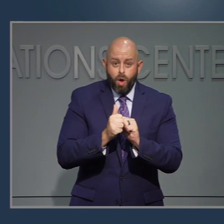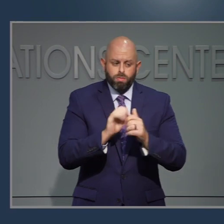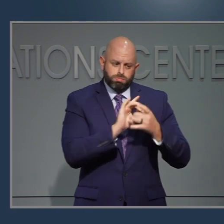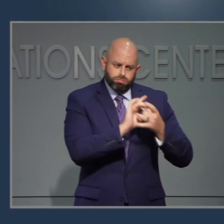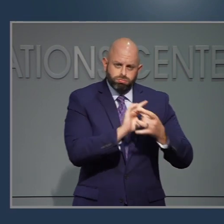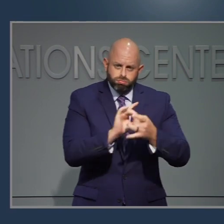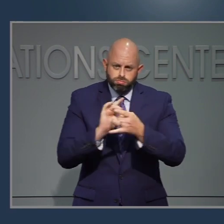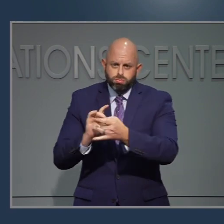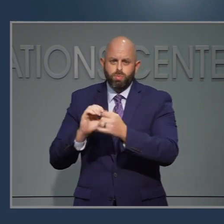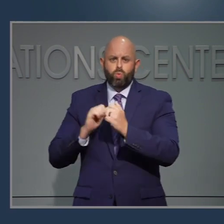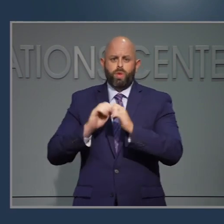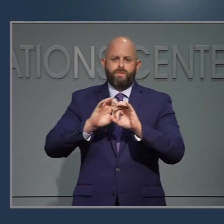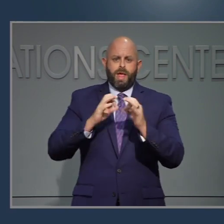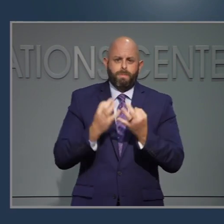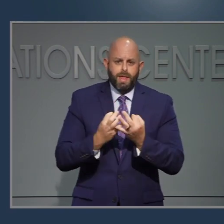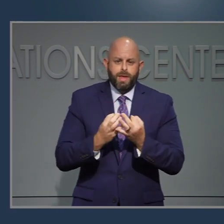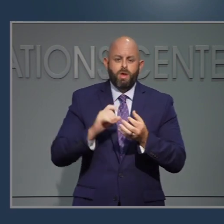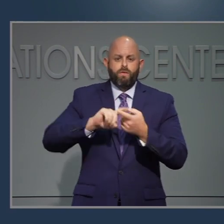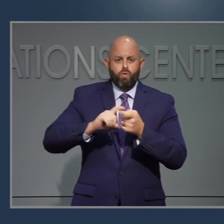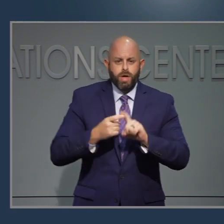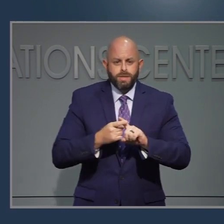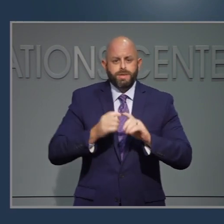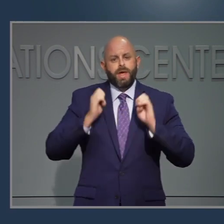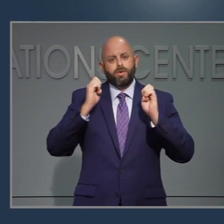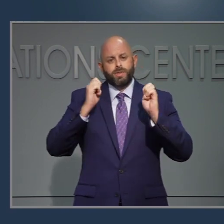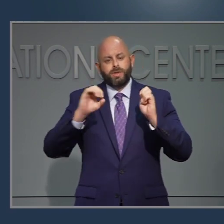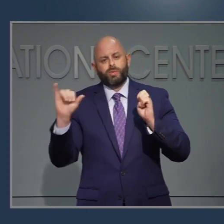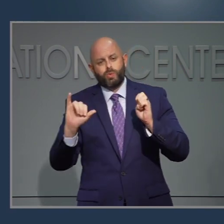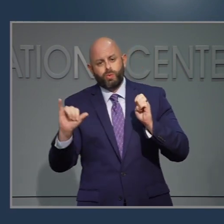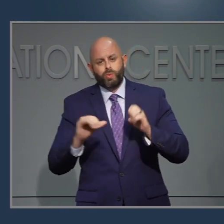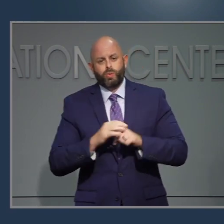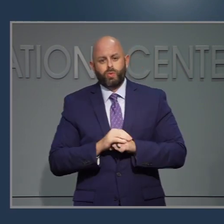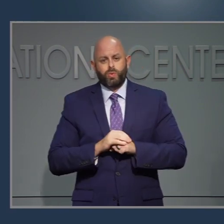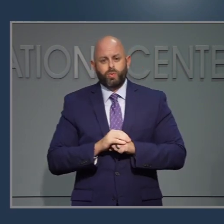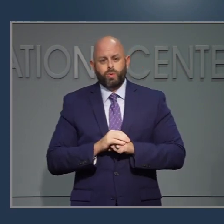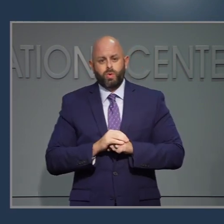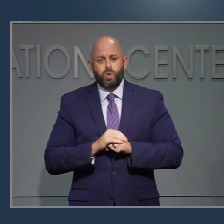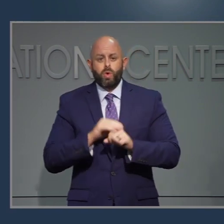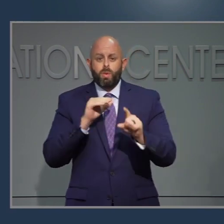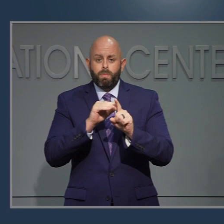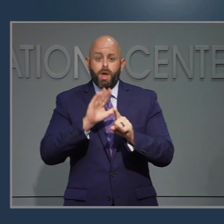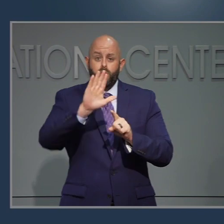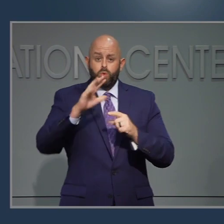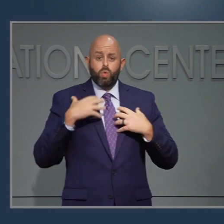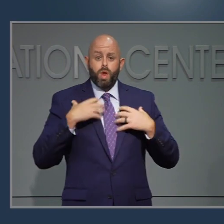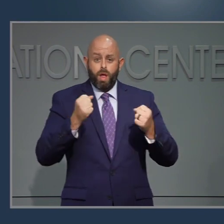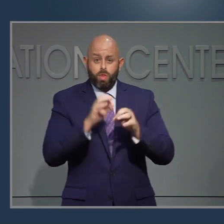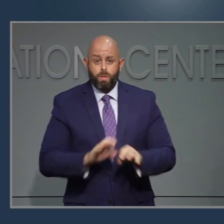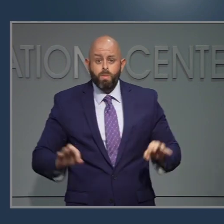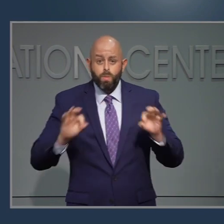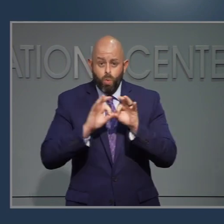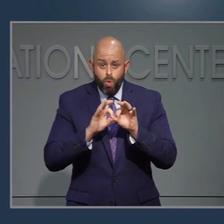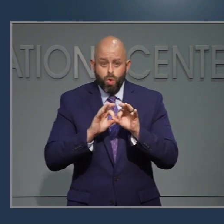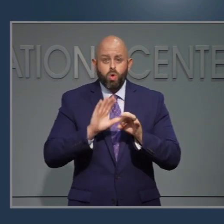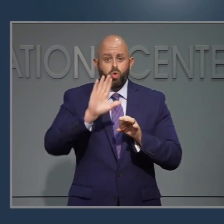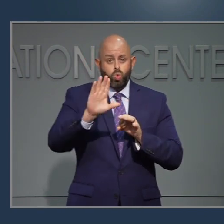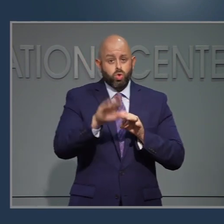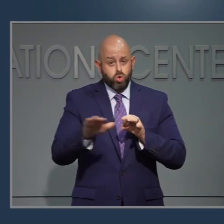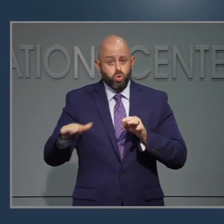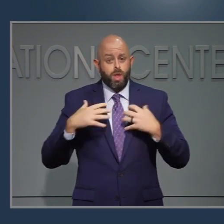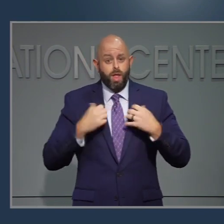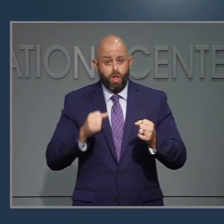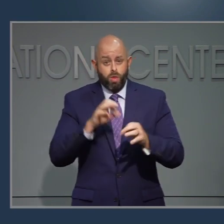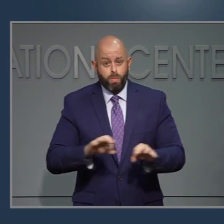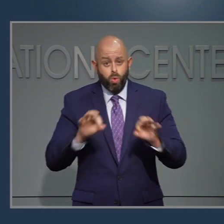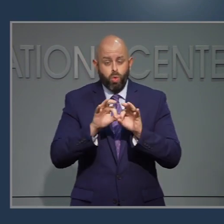familiares y amigos y haciendo ejercicio. Muy bien, con ese recordatorio de cuidar de su salud y la salud de sus niños, hablemos sobre